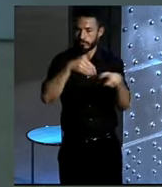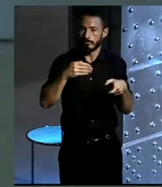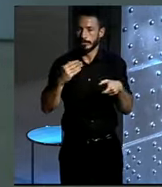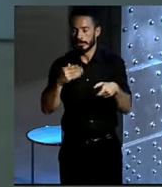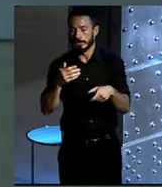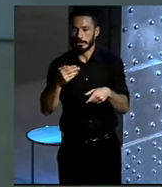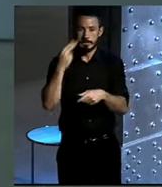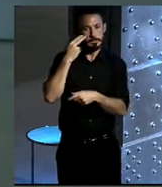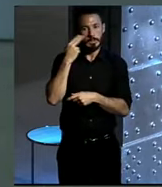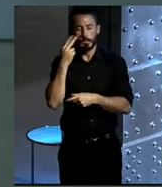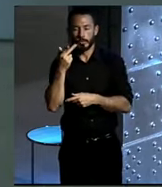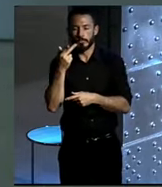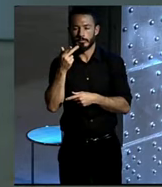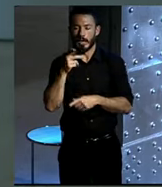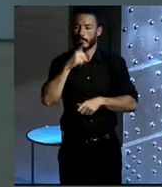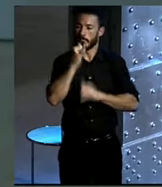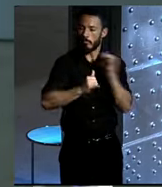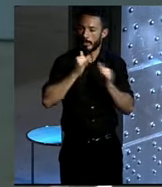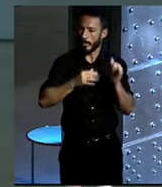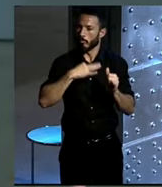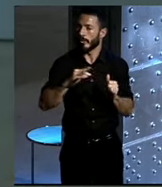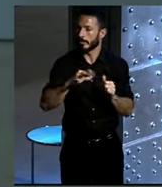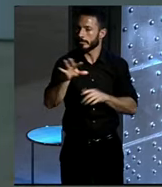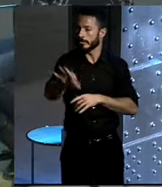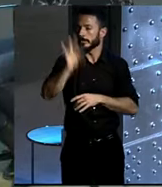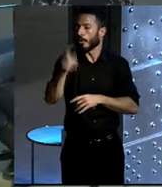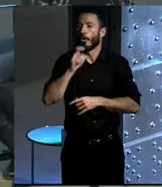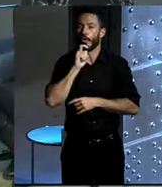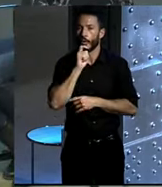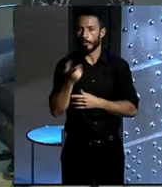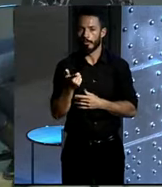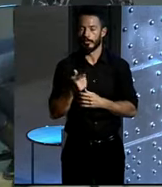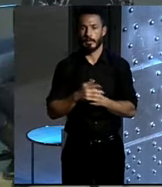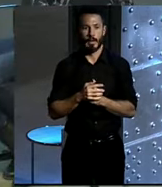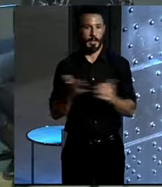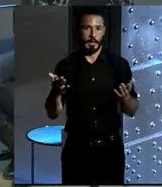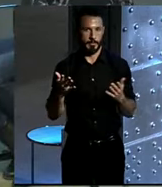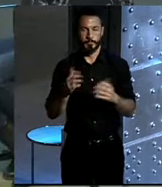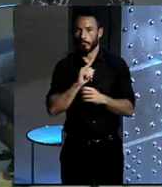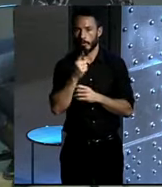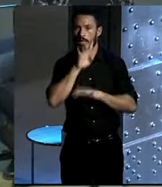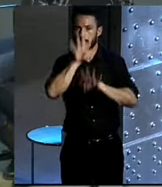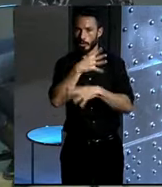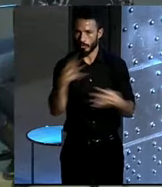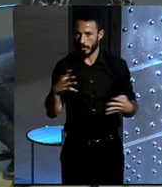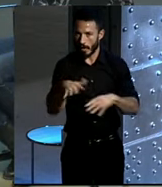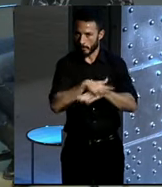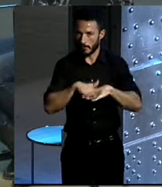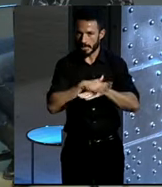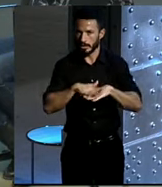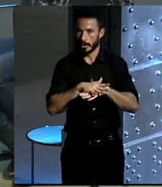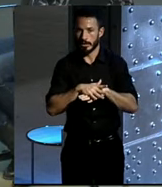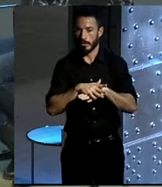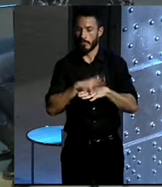montar en bici? ¿Quién lo decide? Bueno, hombre, hay una primera cosa que es psicomotricidad básica, que es controlar el aparato y tu